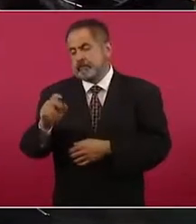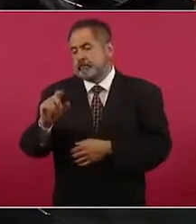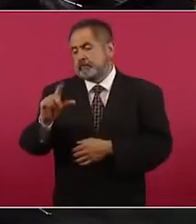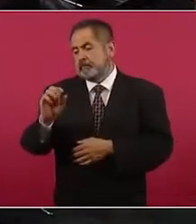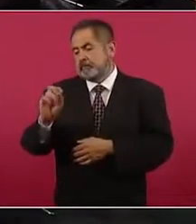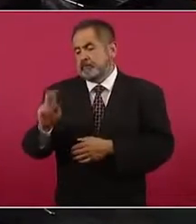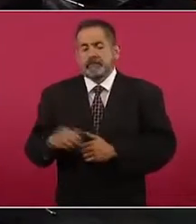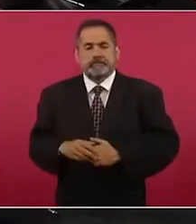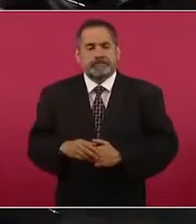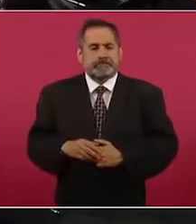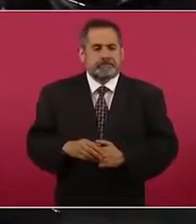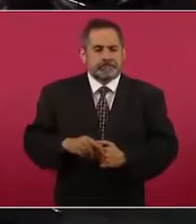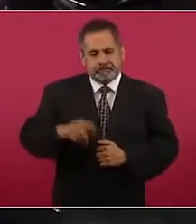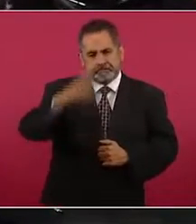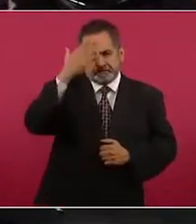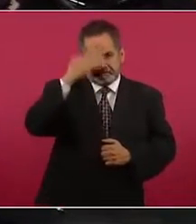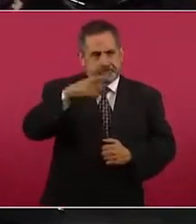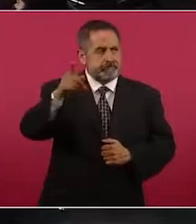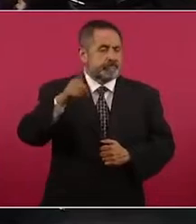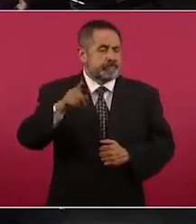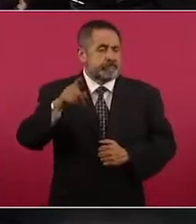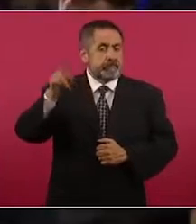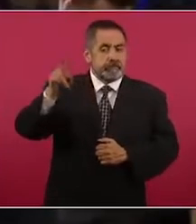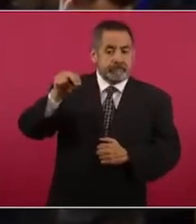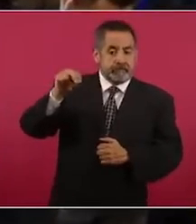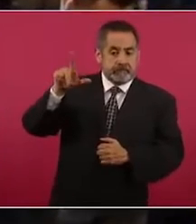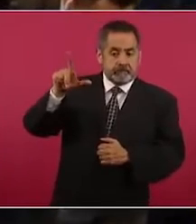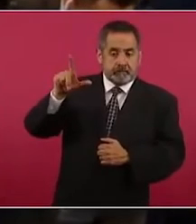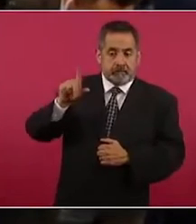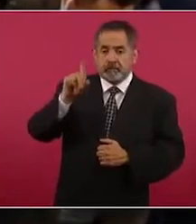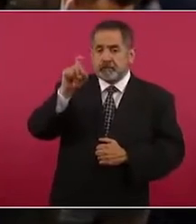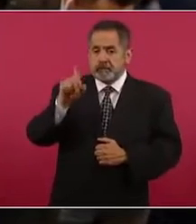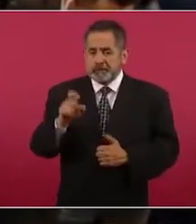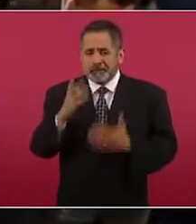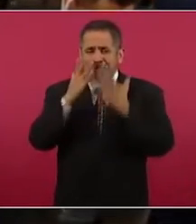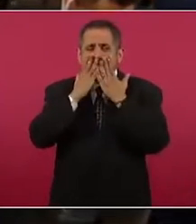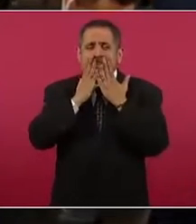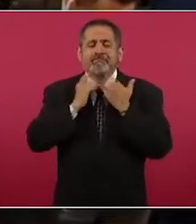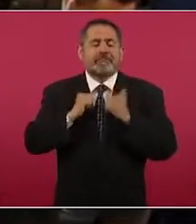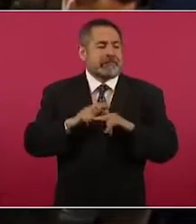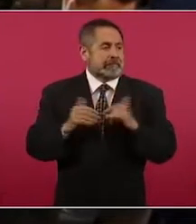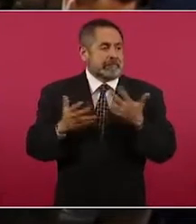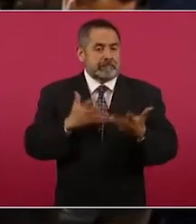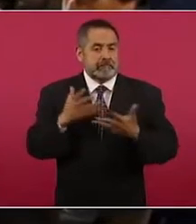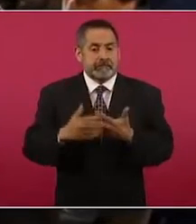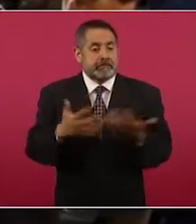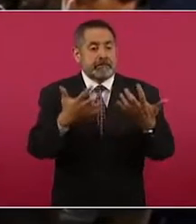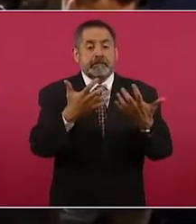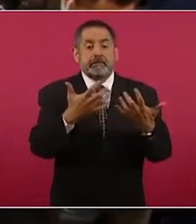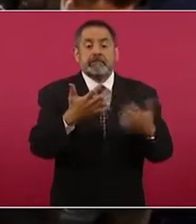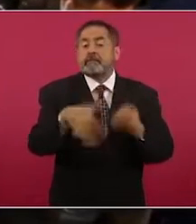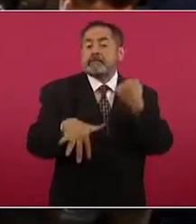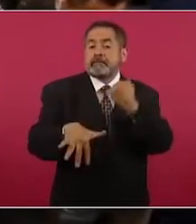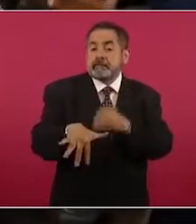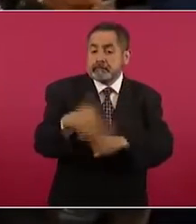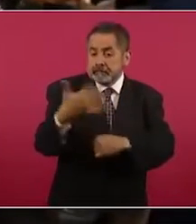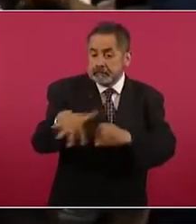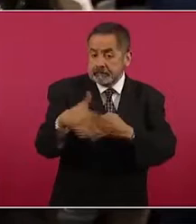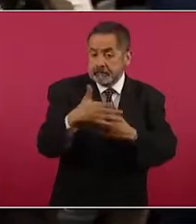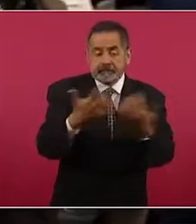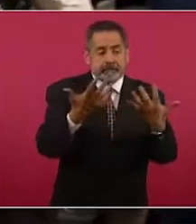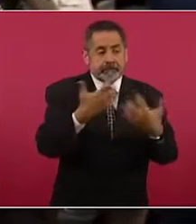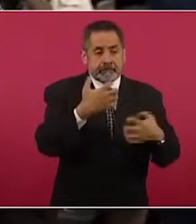sabemos que en Nuevo León hay una fuerte escasez de agua y se reveló que 15 empresas acaparan un total de